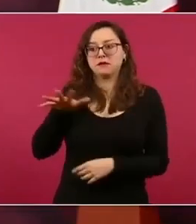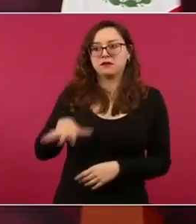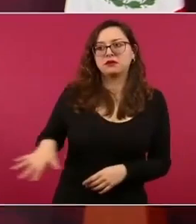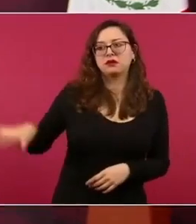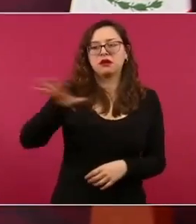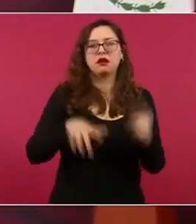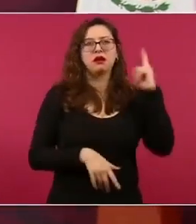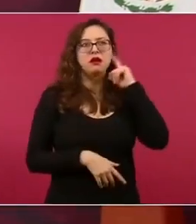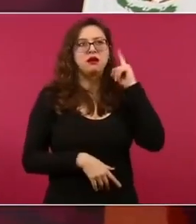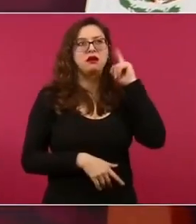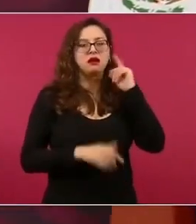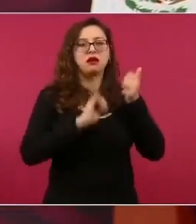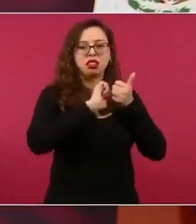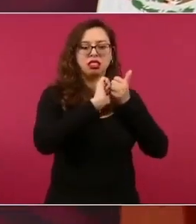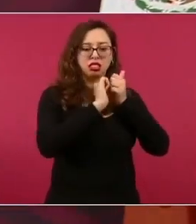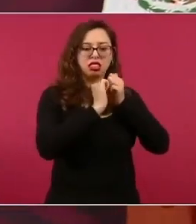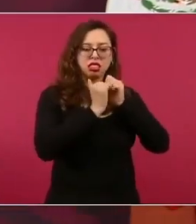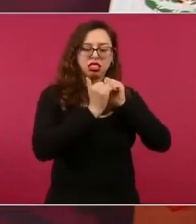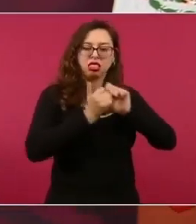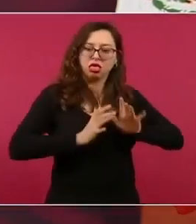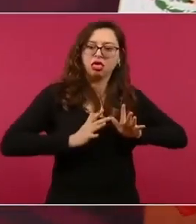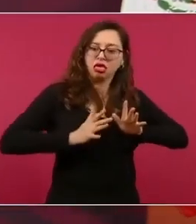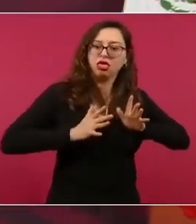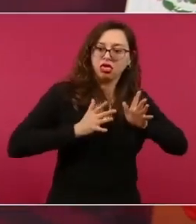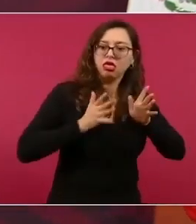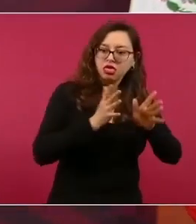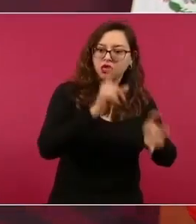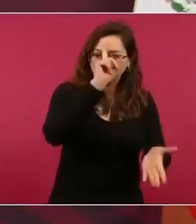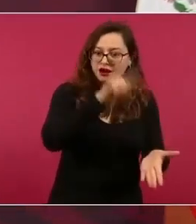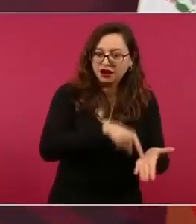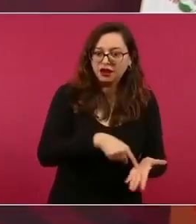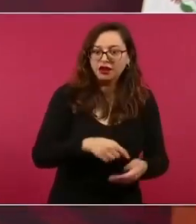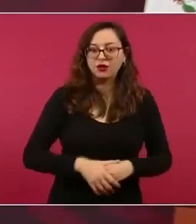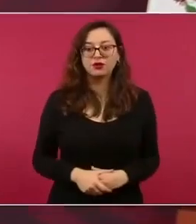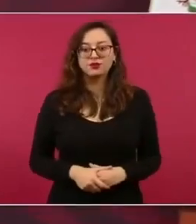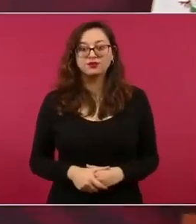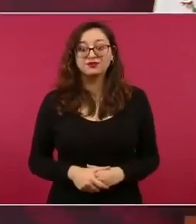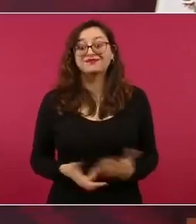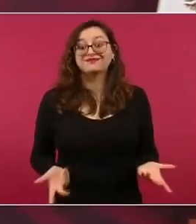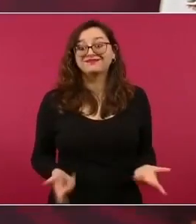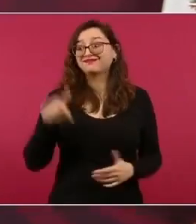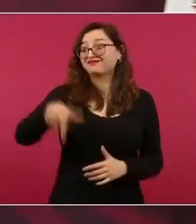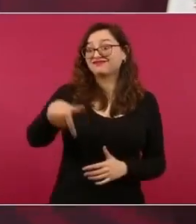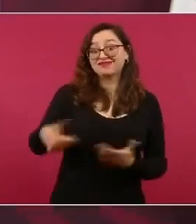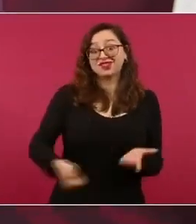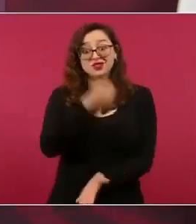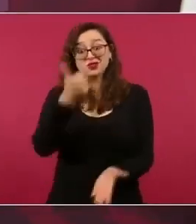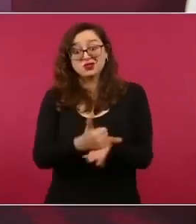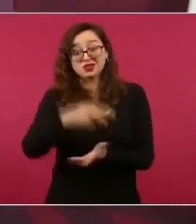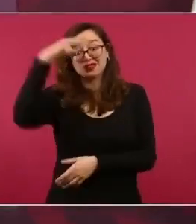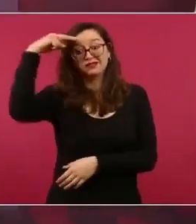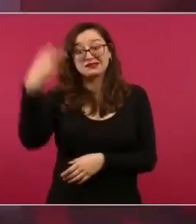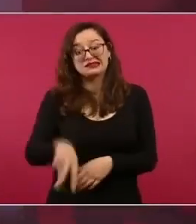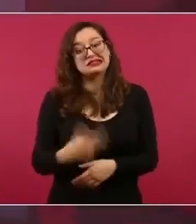y aquí en la Ciudad de México se padece como aquí se concentran la mayor parte